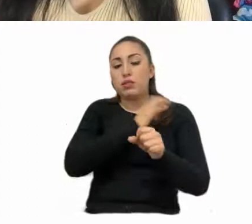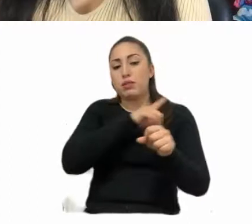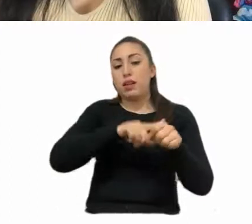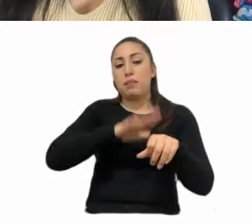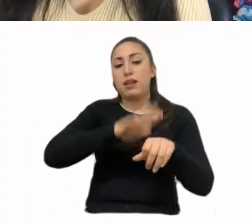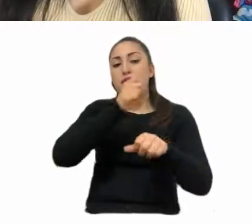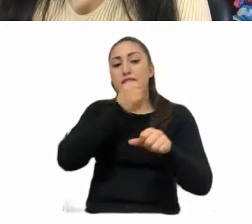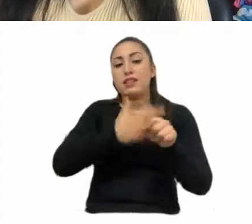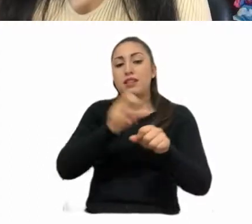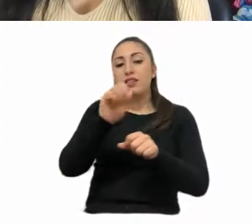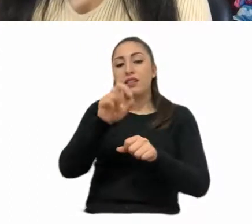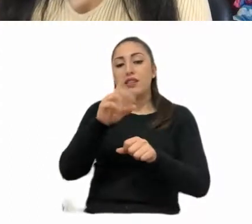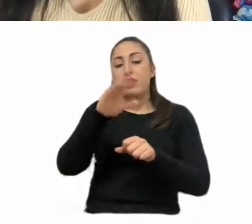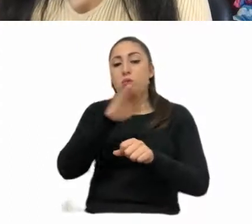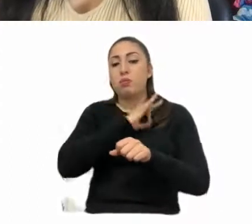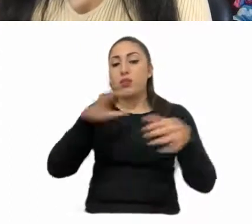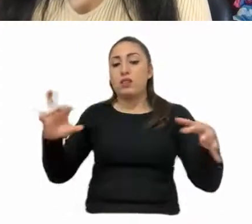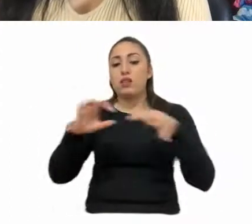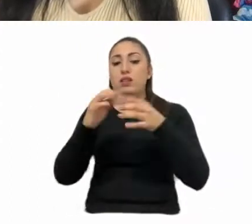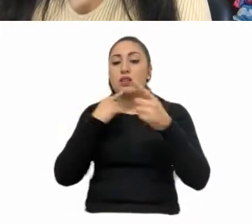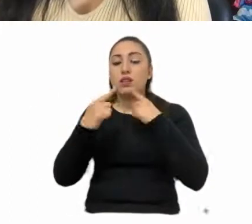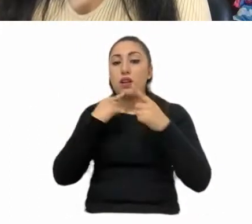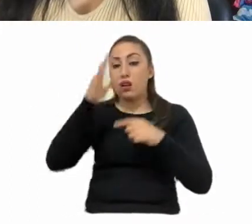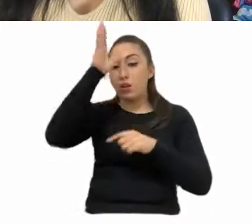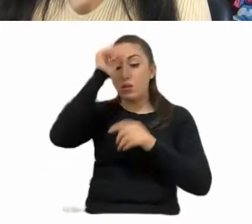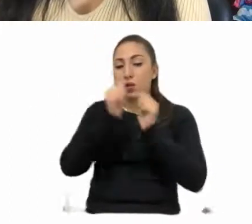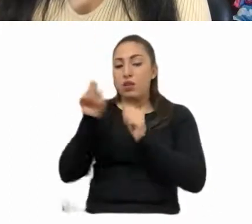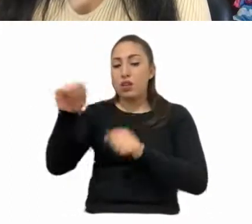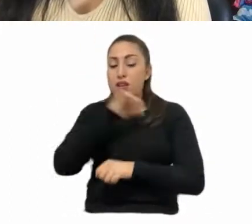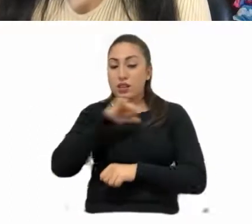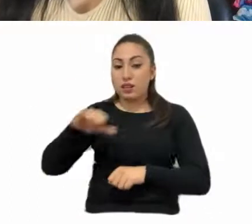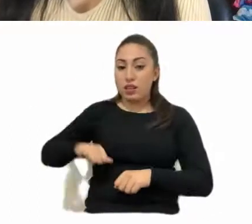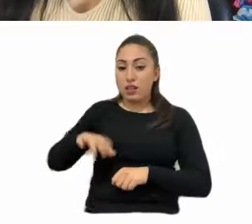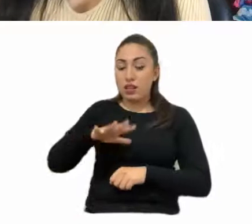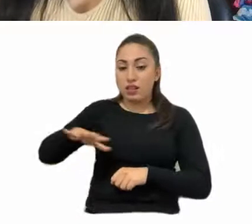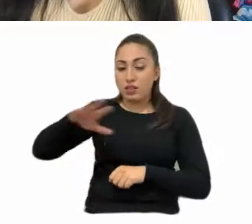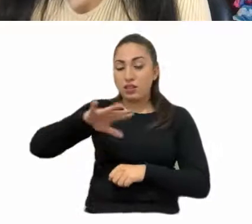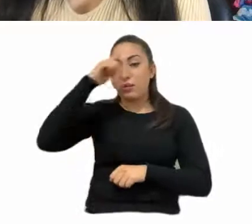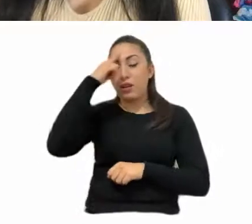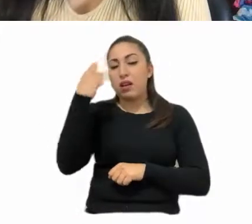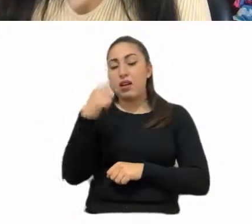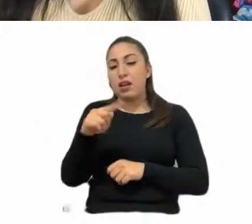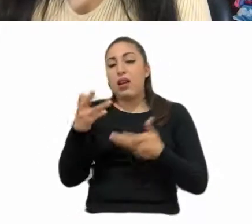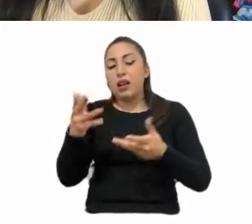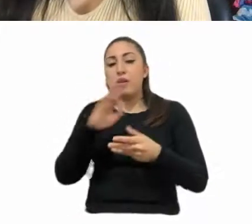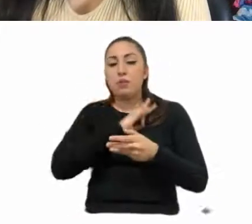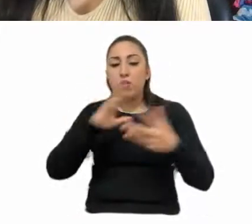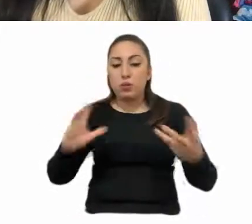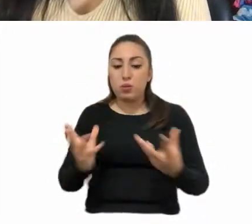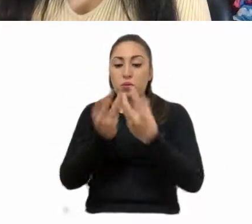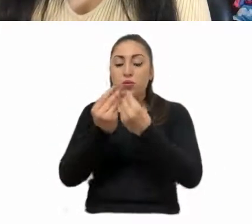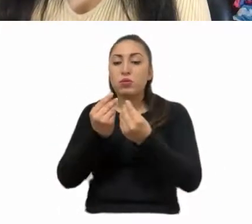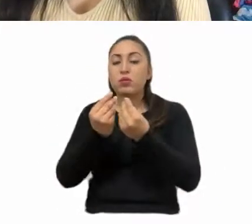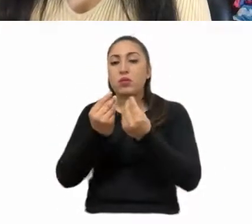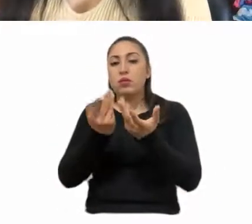en una coordinación con las facultades que le eh otorga la ley precisamente a las alcaldías, como